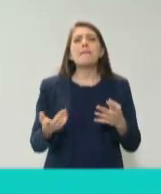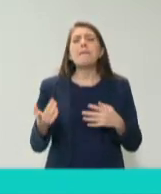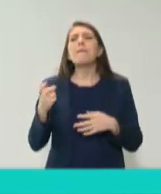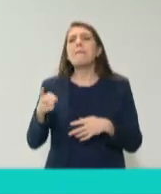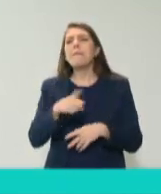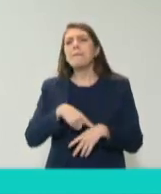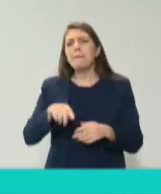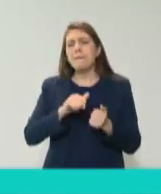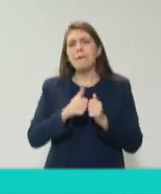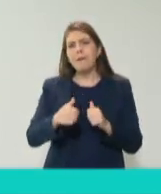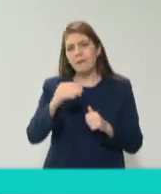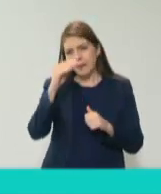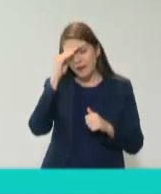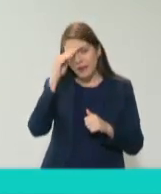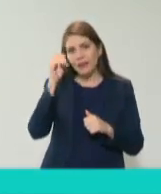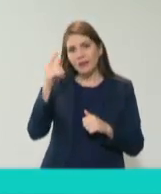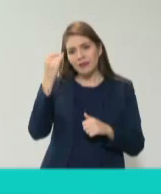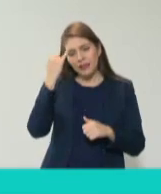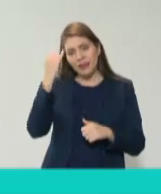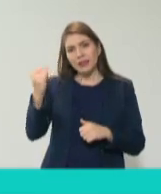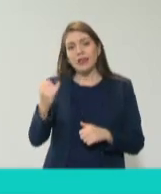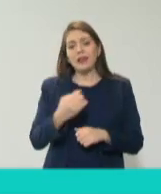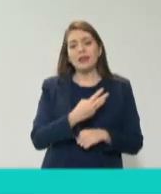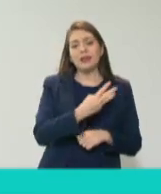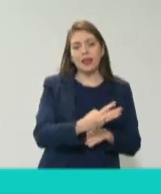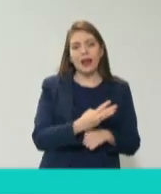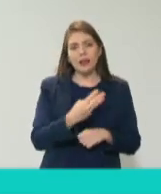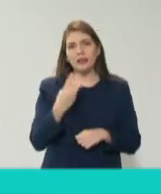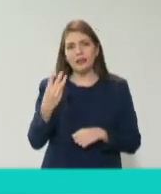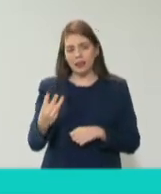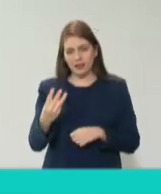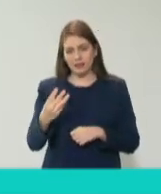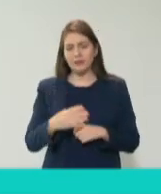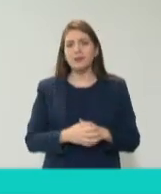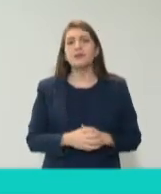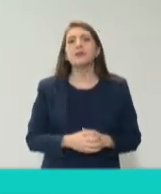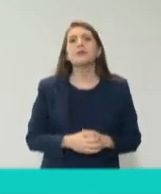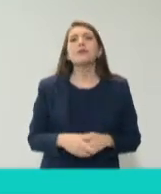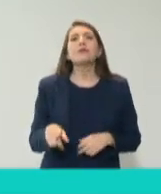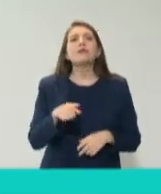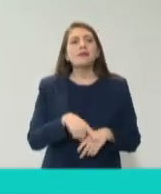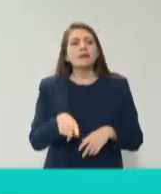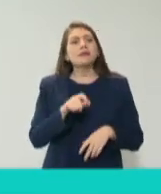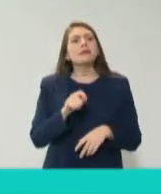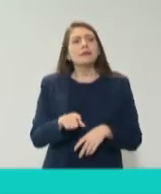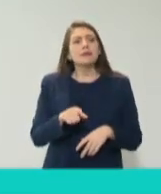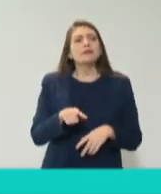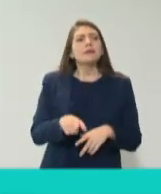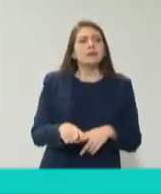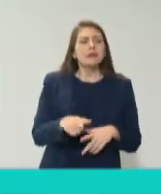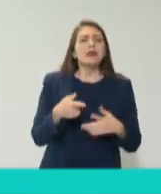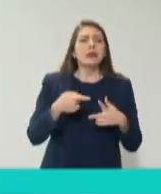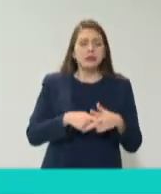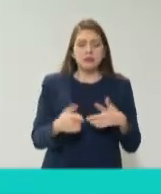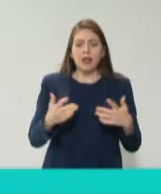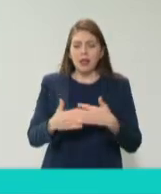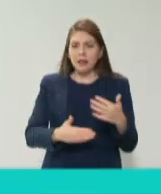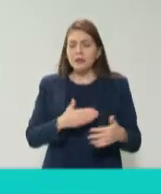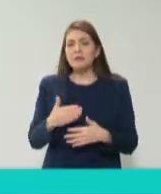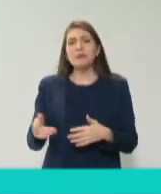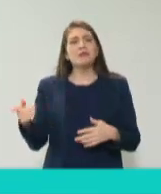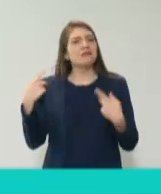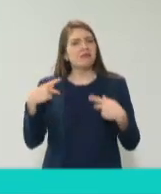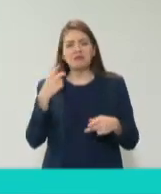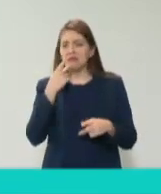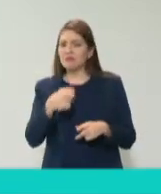pensamos la iniciativa 3 de 3 y la pusimos en marcha al principio con muchas resistencias hubo quienes nos dijeron esto no